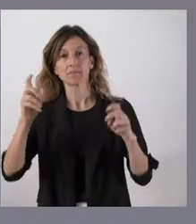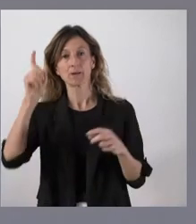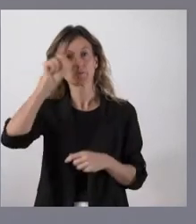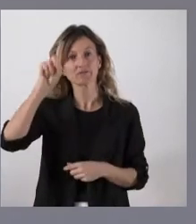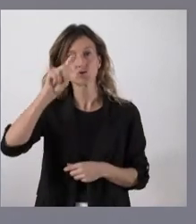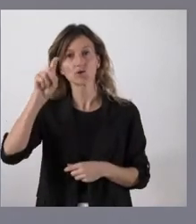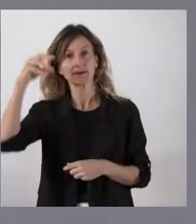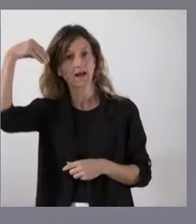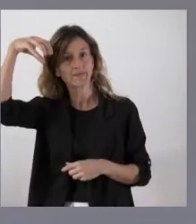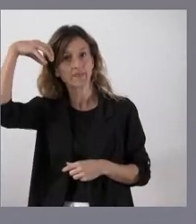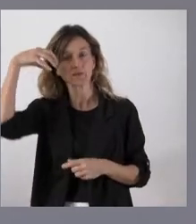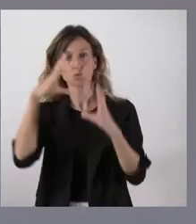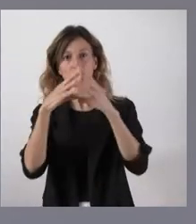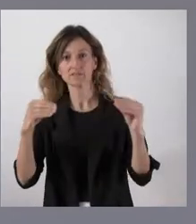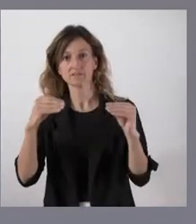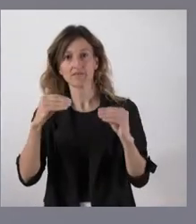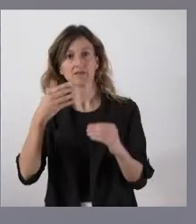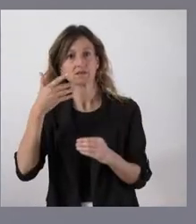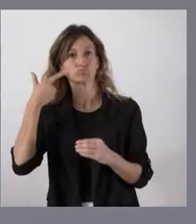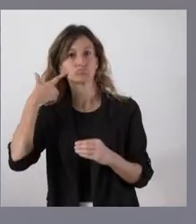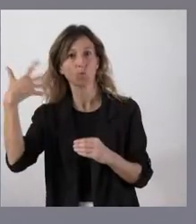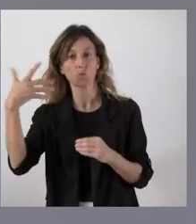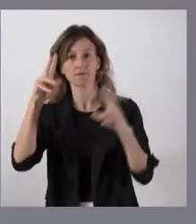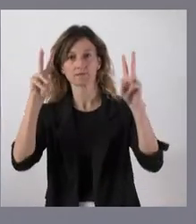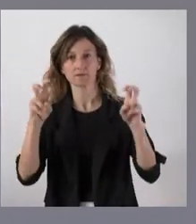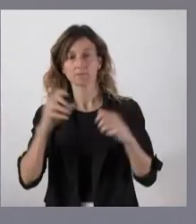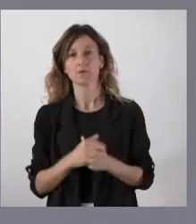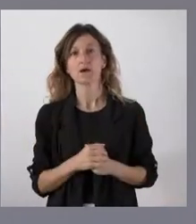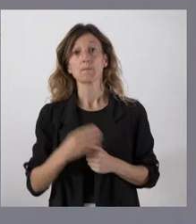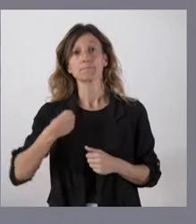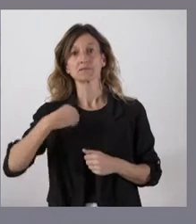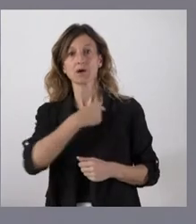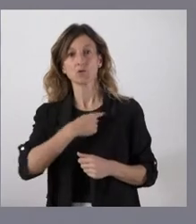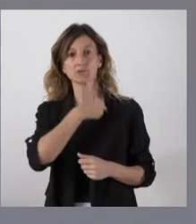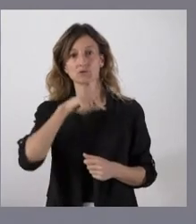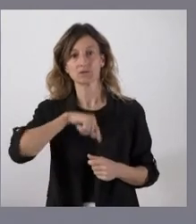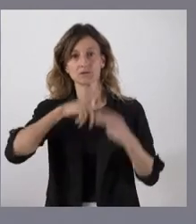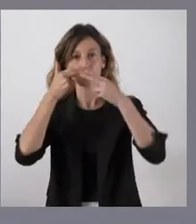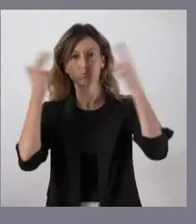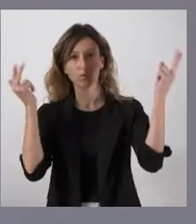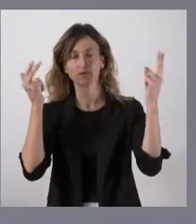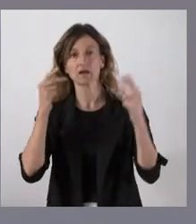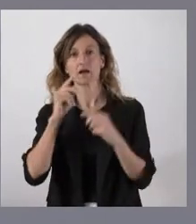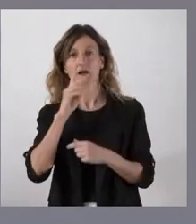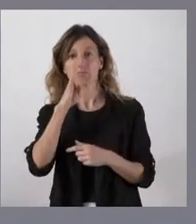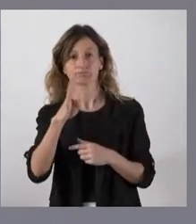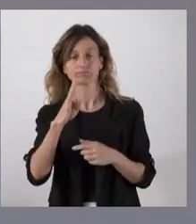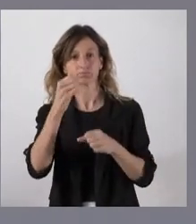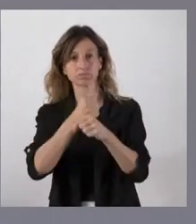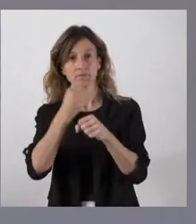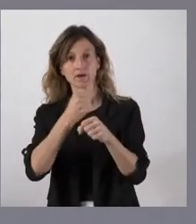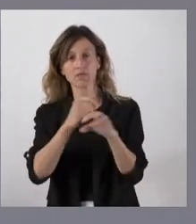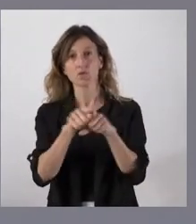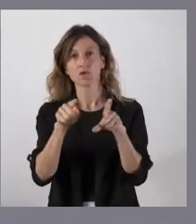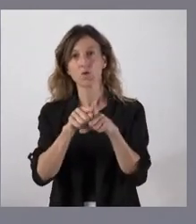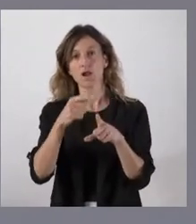y catedráticos universitarios de elevado prestigio en la materia. Es la misma comisión de ética pública la que esta legislatura ha trabajado que la que teníamos en la